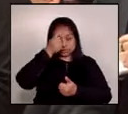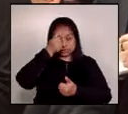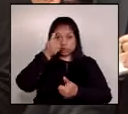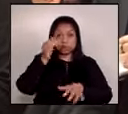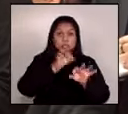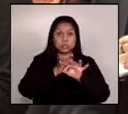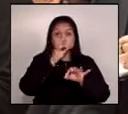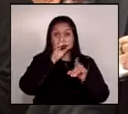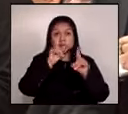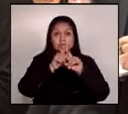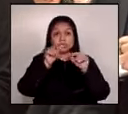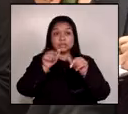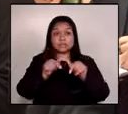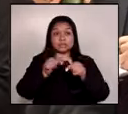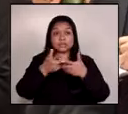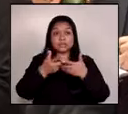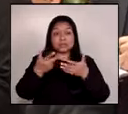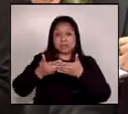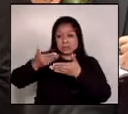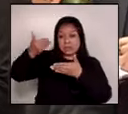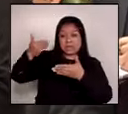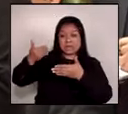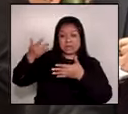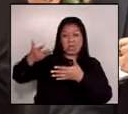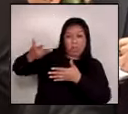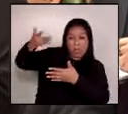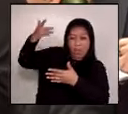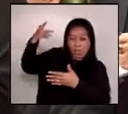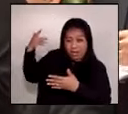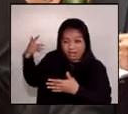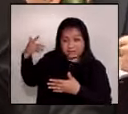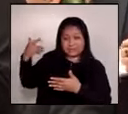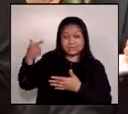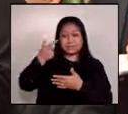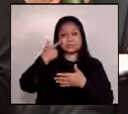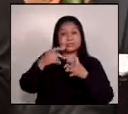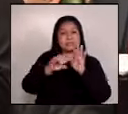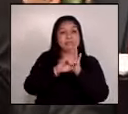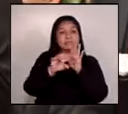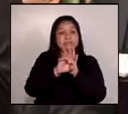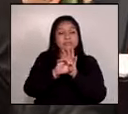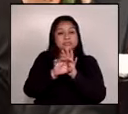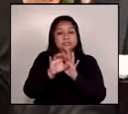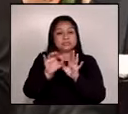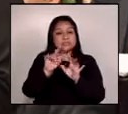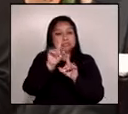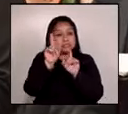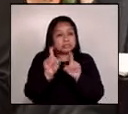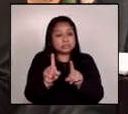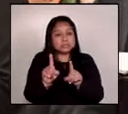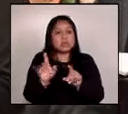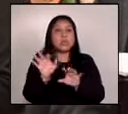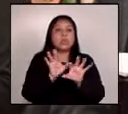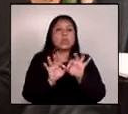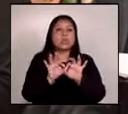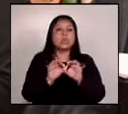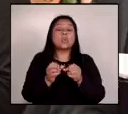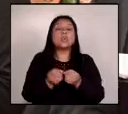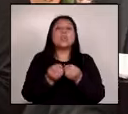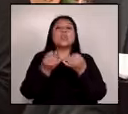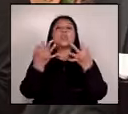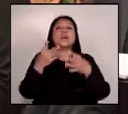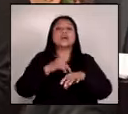se extiende también a la administración de Jimmy Morales u otro Pérez Molina o más incluso y cada cuánto van a cambiar a los